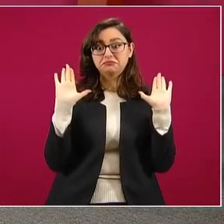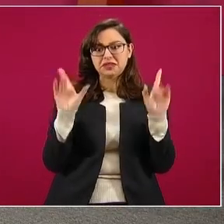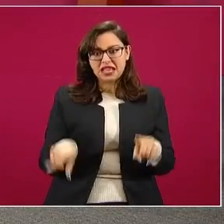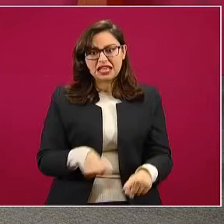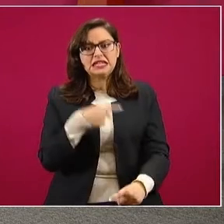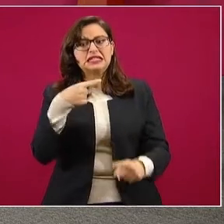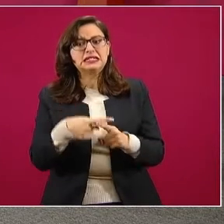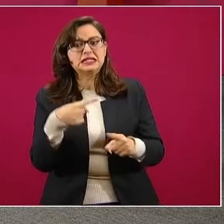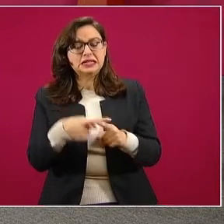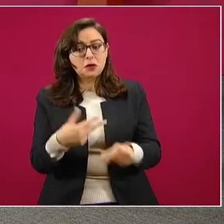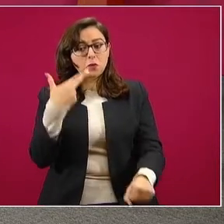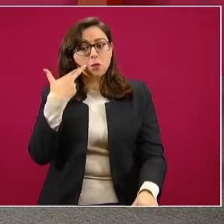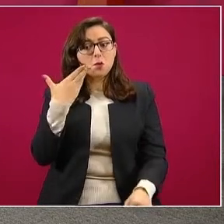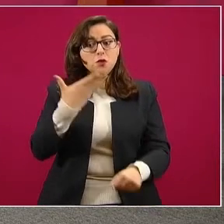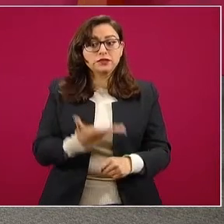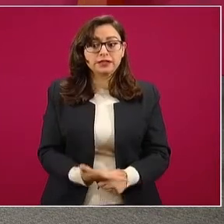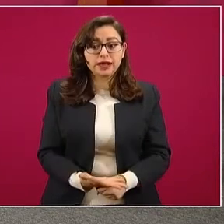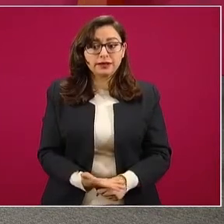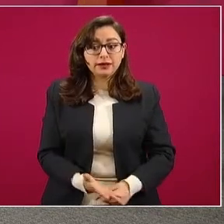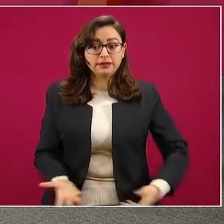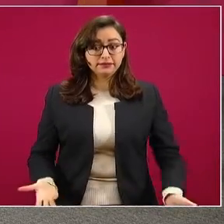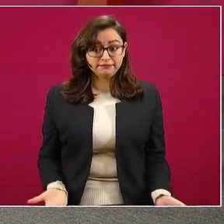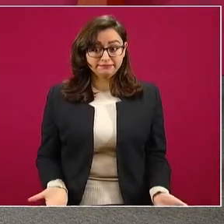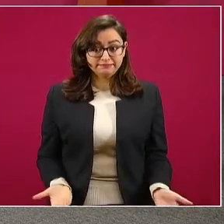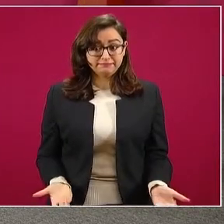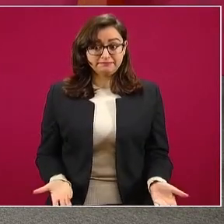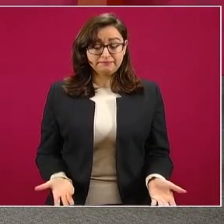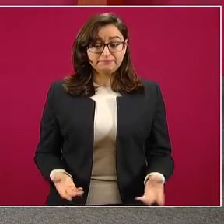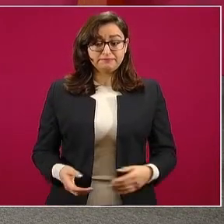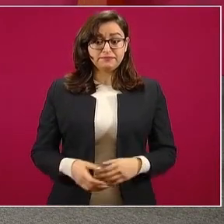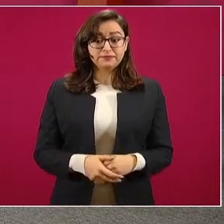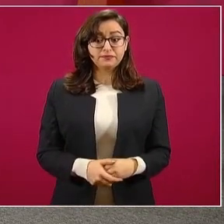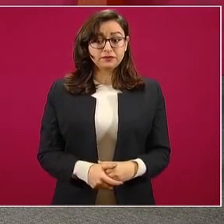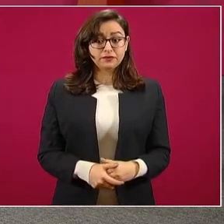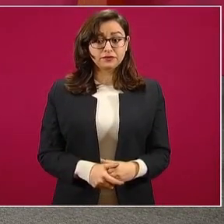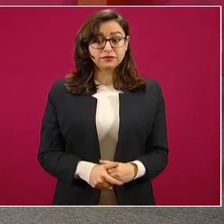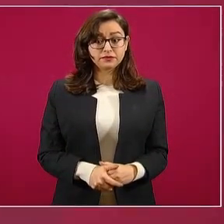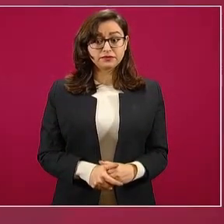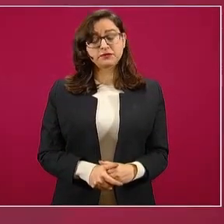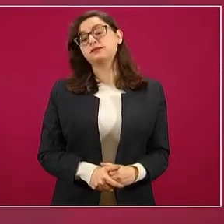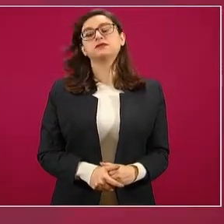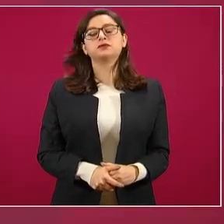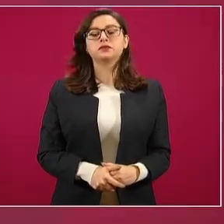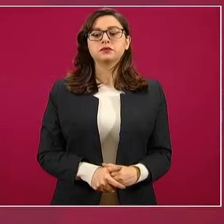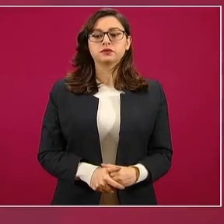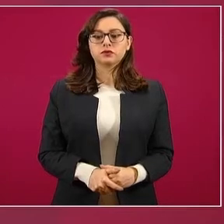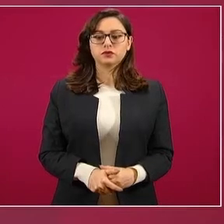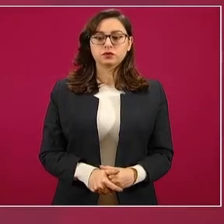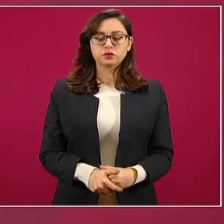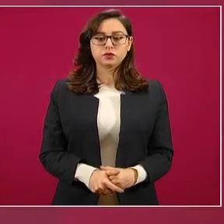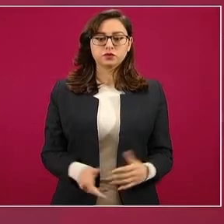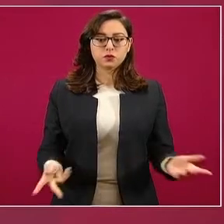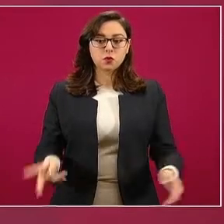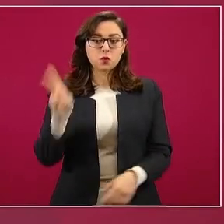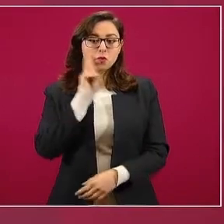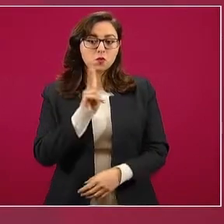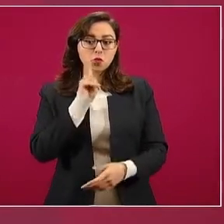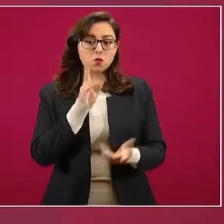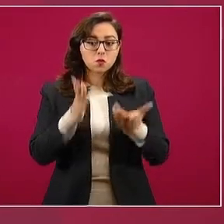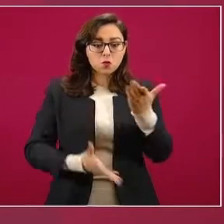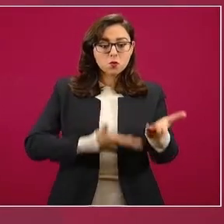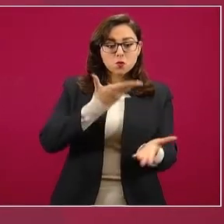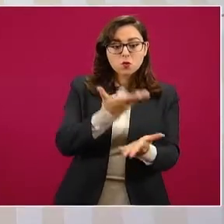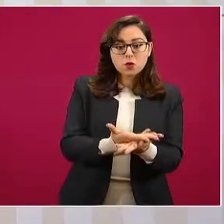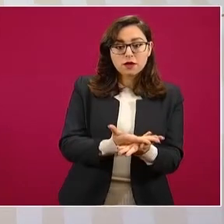Eso, si existen pruebas o no, eso le va